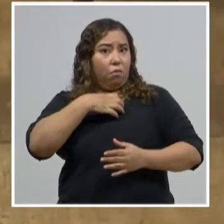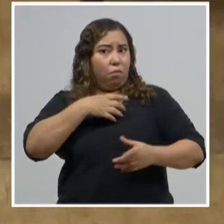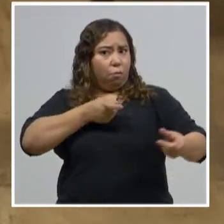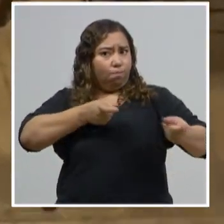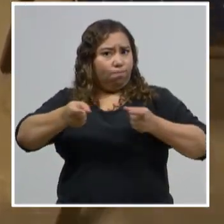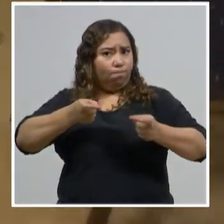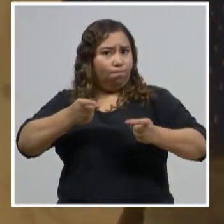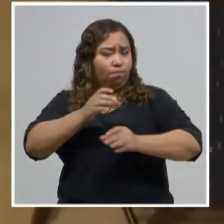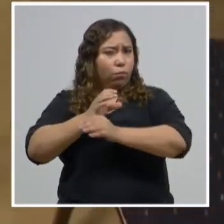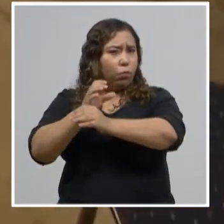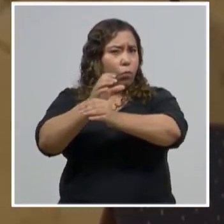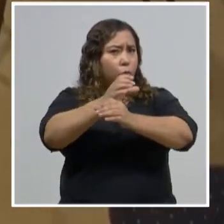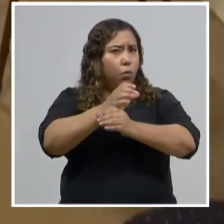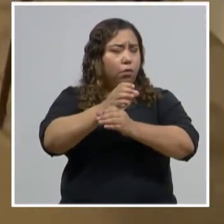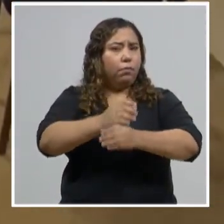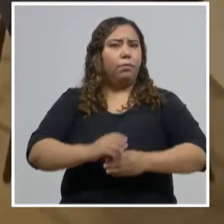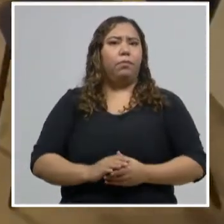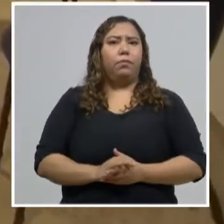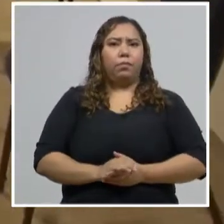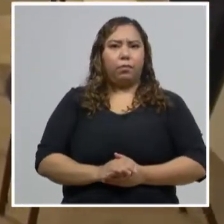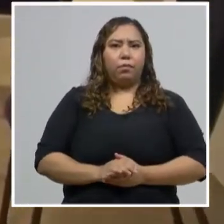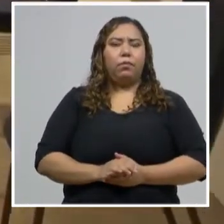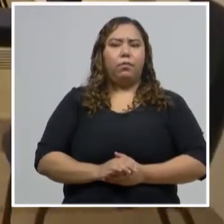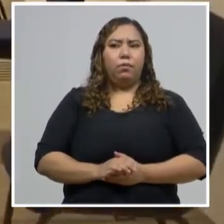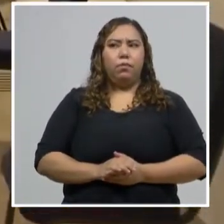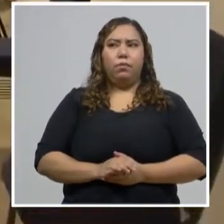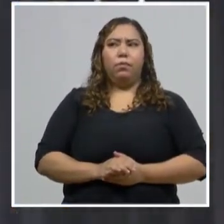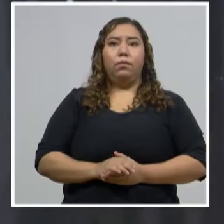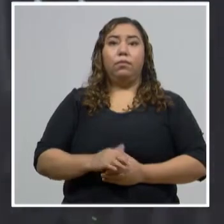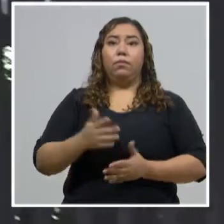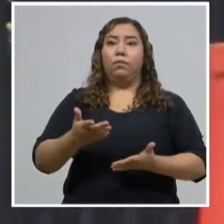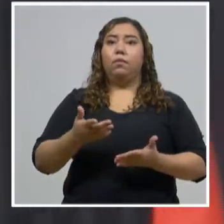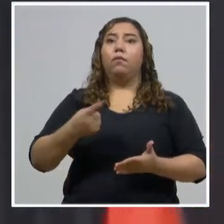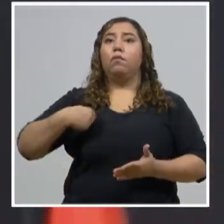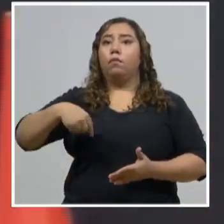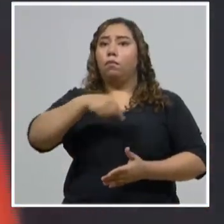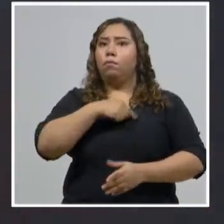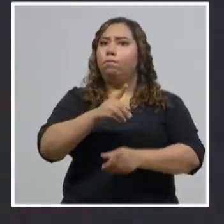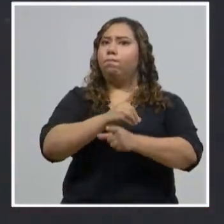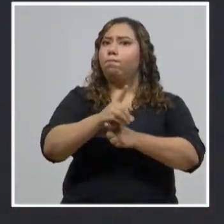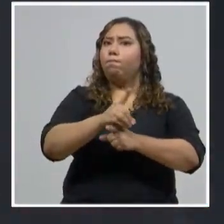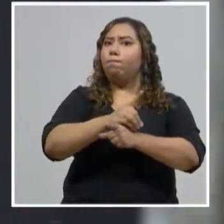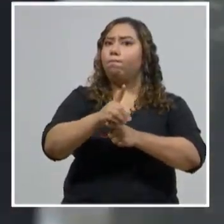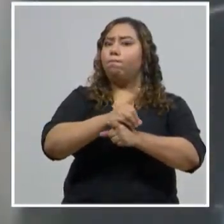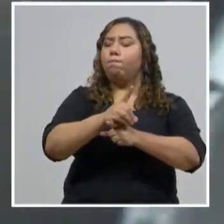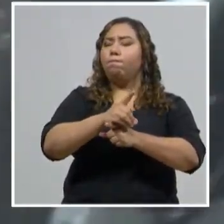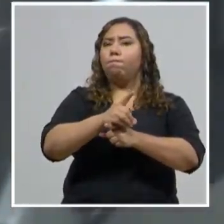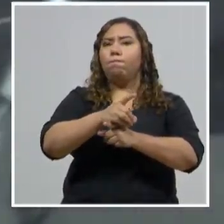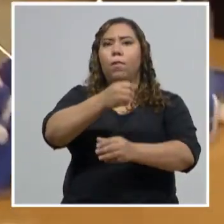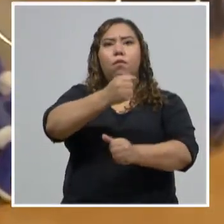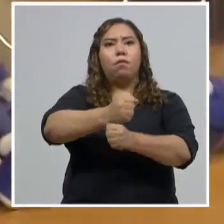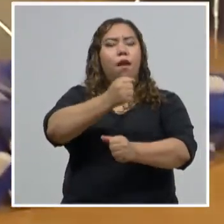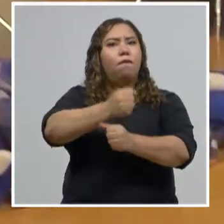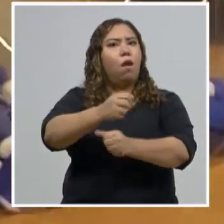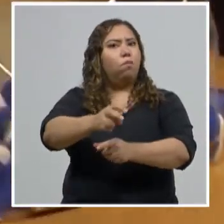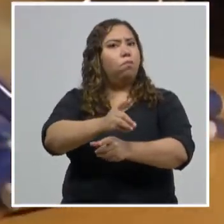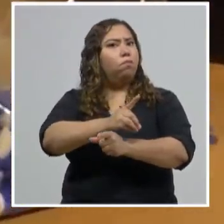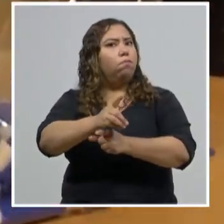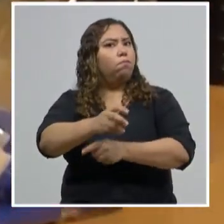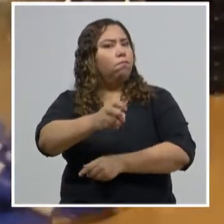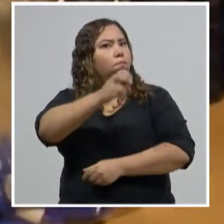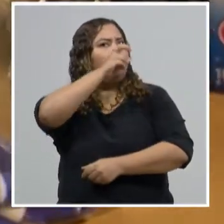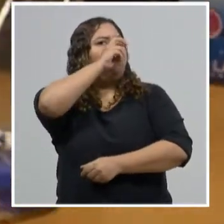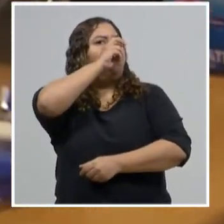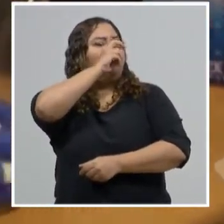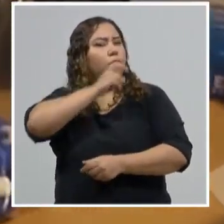necesitamos responder a esto con mucha disciplina. Mucha disciplina, pero sobre todo estamos viendo